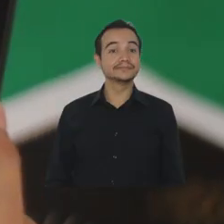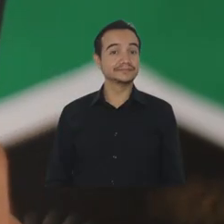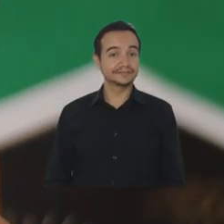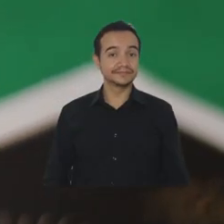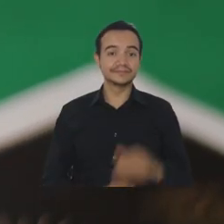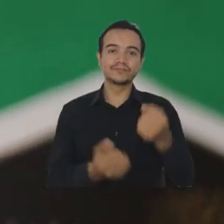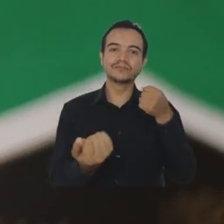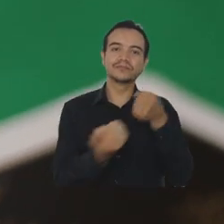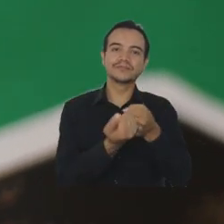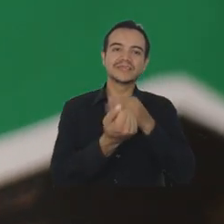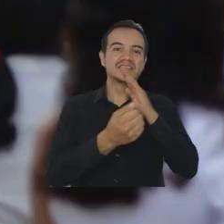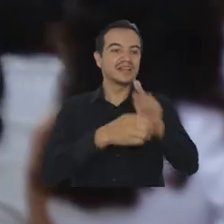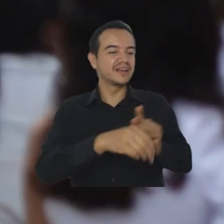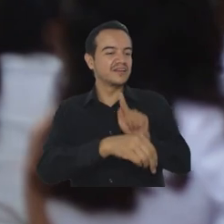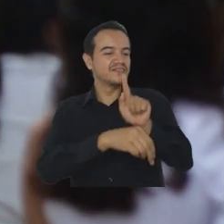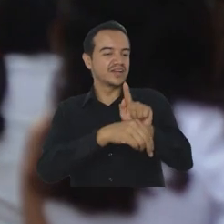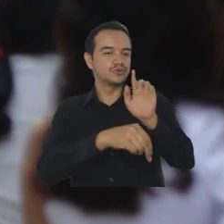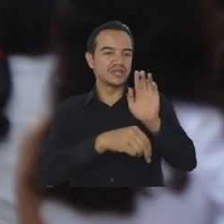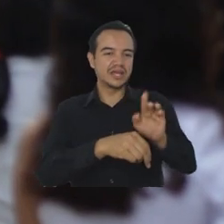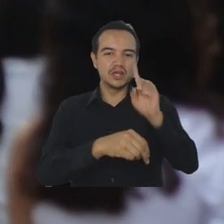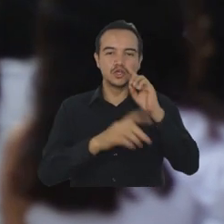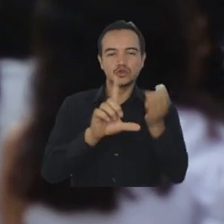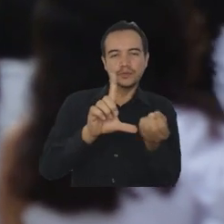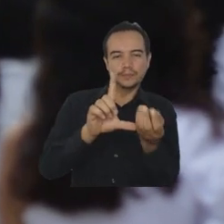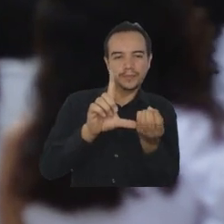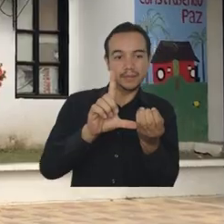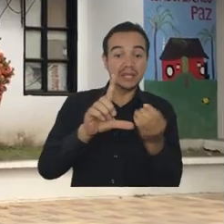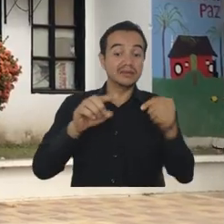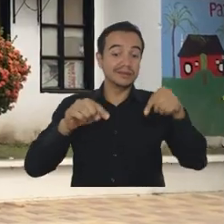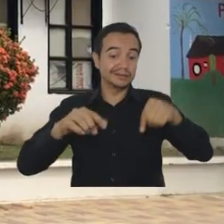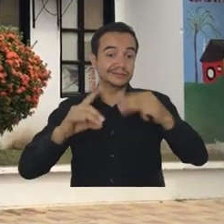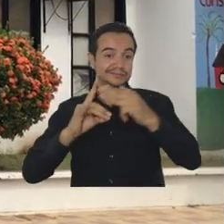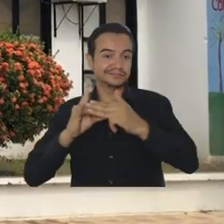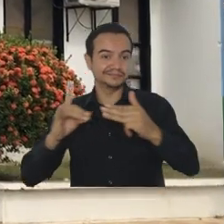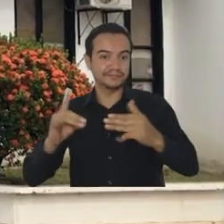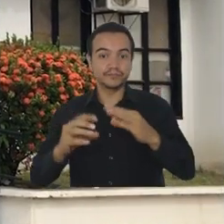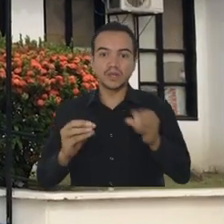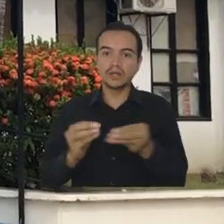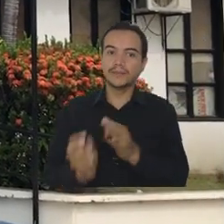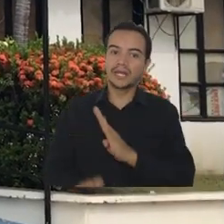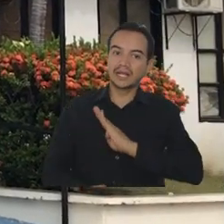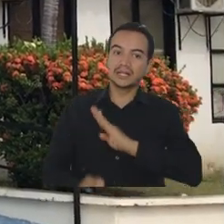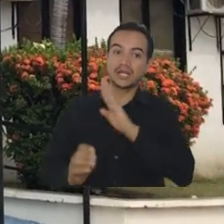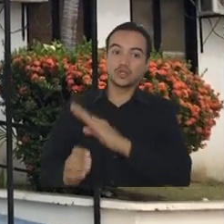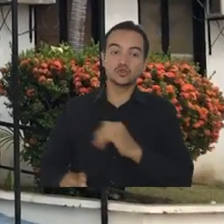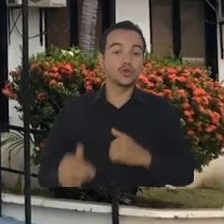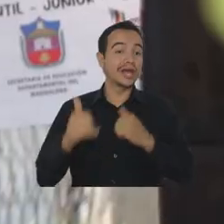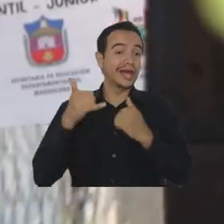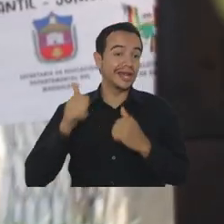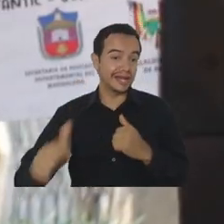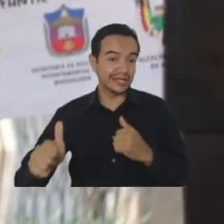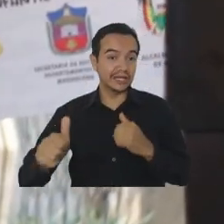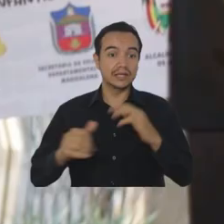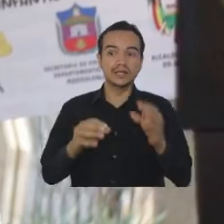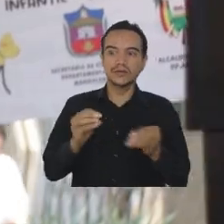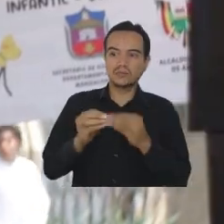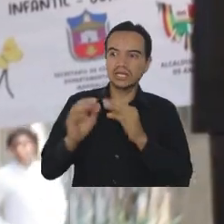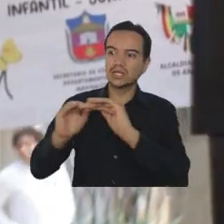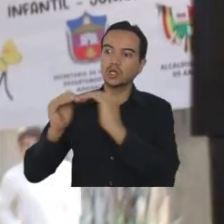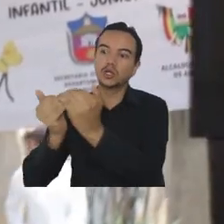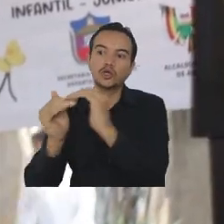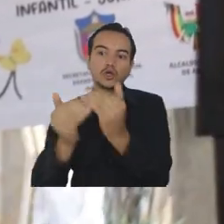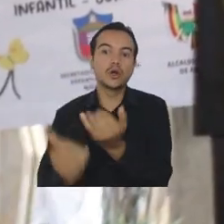Con el apoyo de la Facultad de Ciencias de la Educación de la Alma Mater, la Alcaldía de Aracataca e instituciones